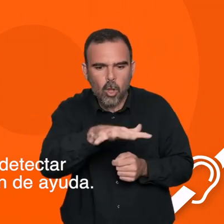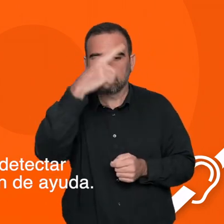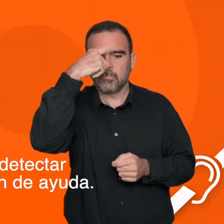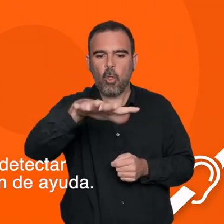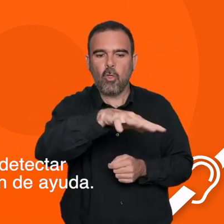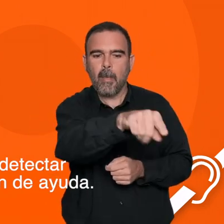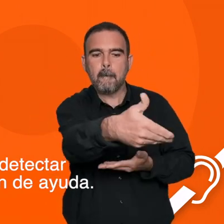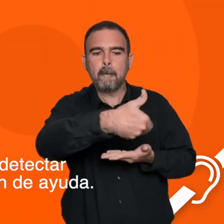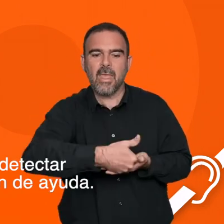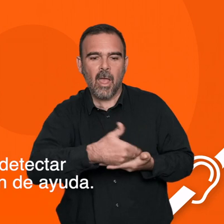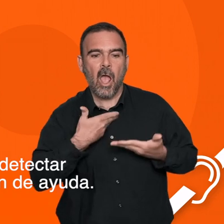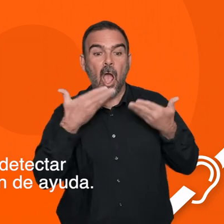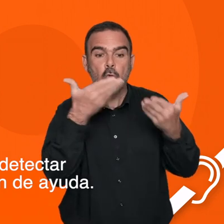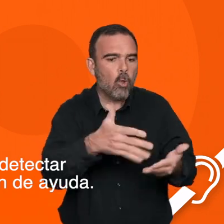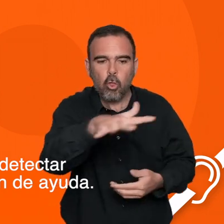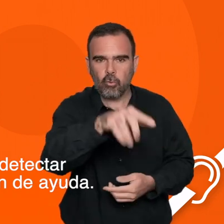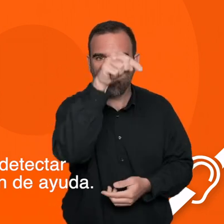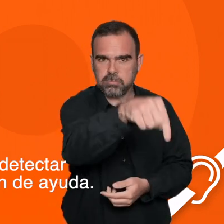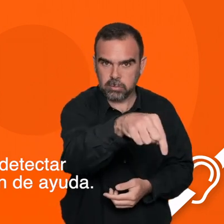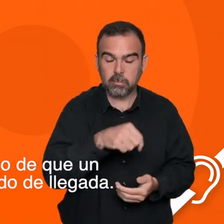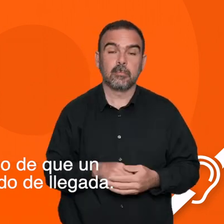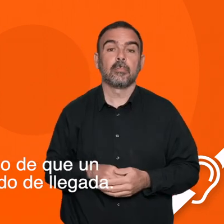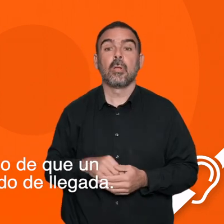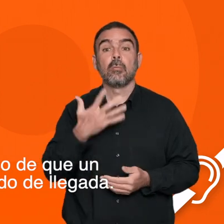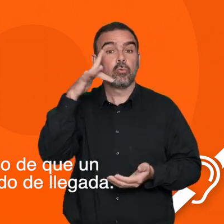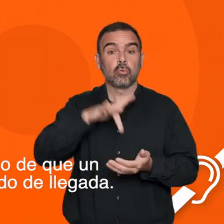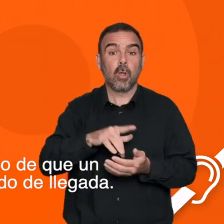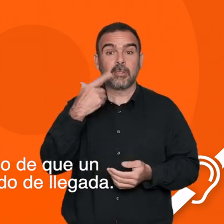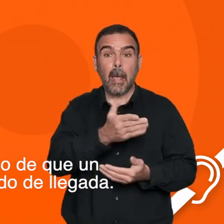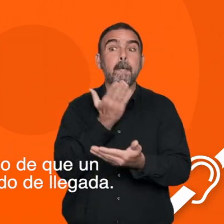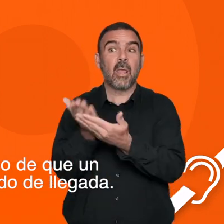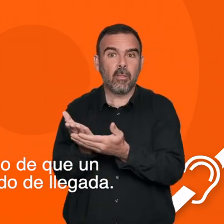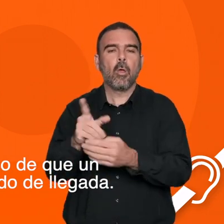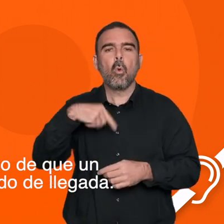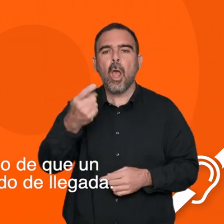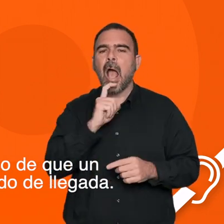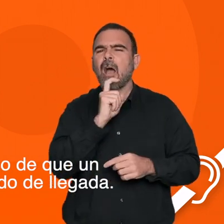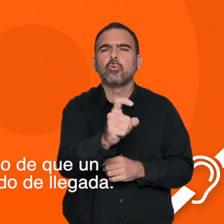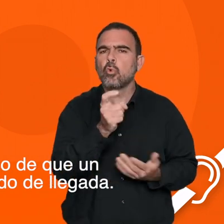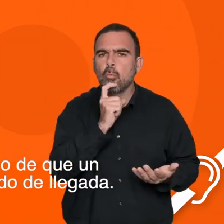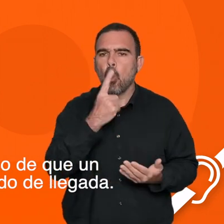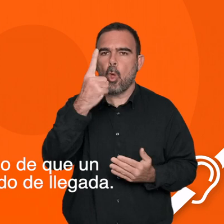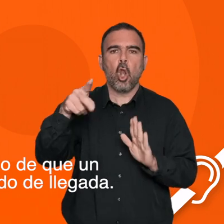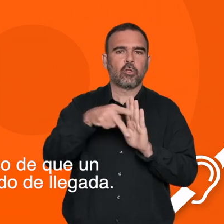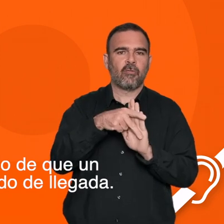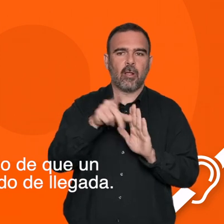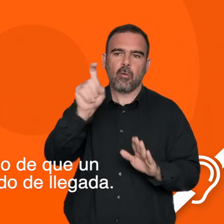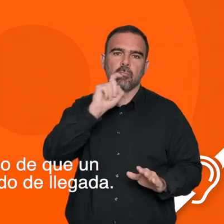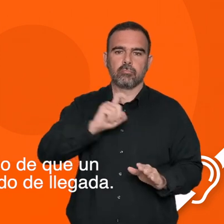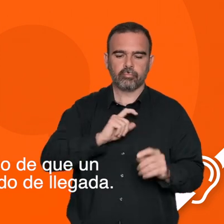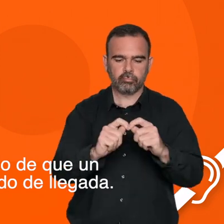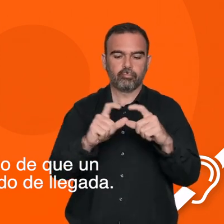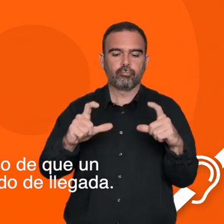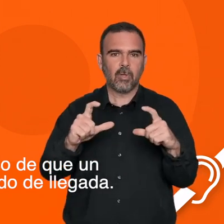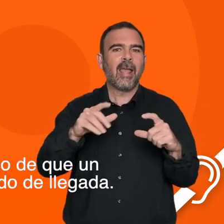detectar desde dónde se está realizando la petición de ayuda. Mediante una notificación, te llegará el aviso de que un equipo se va a